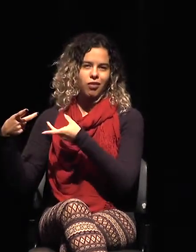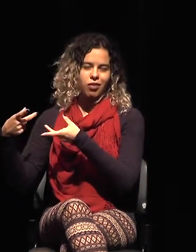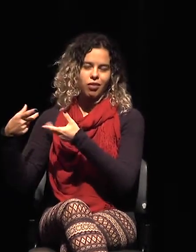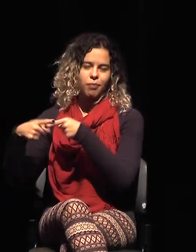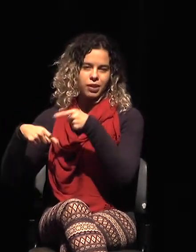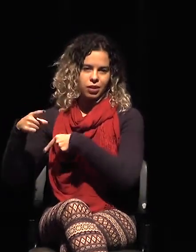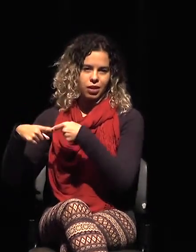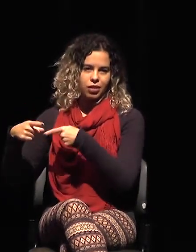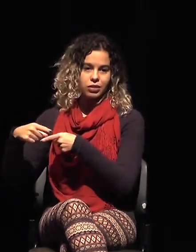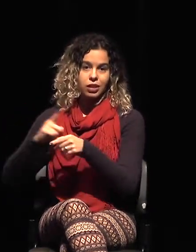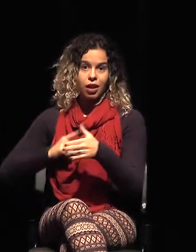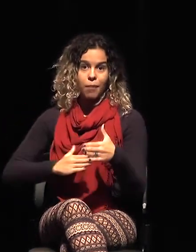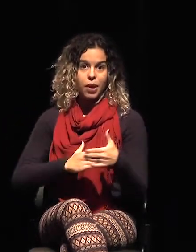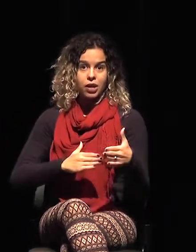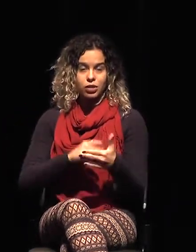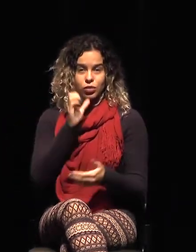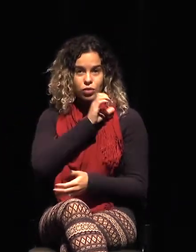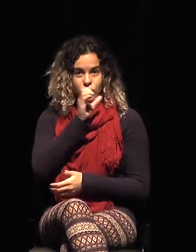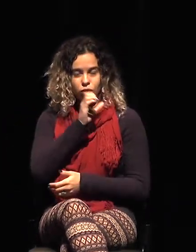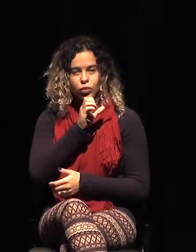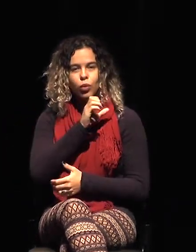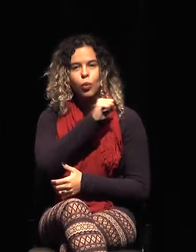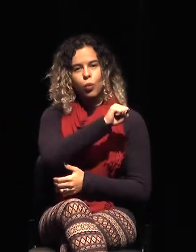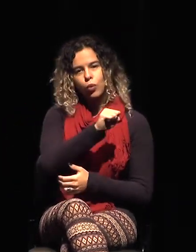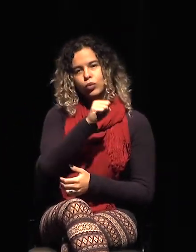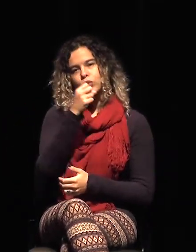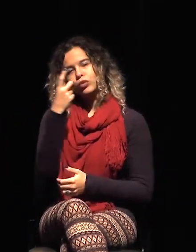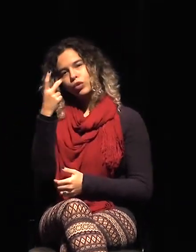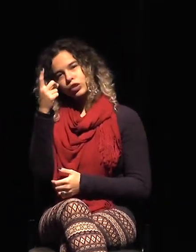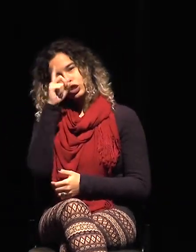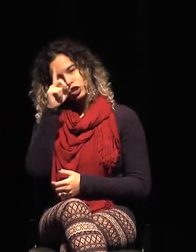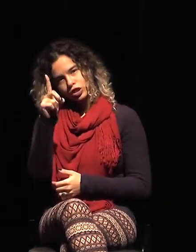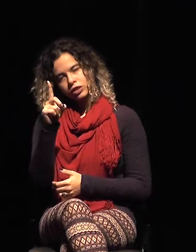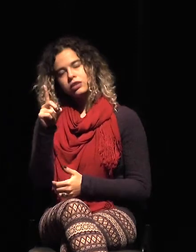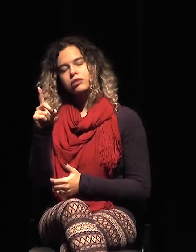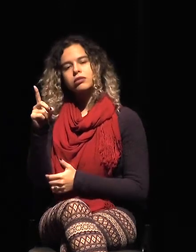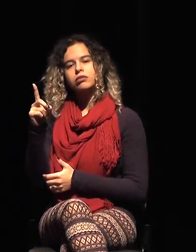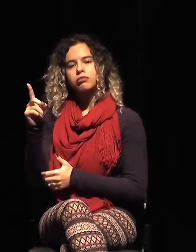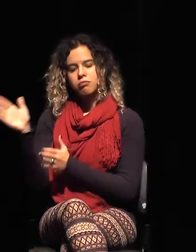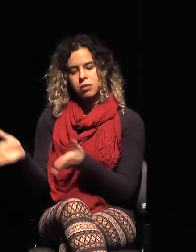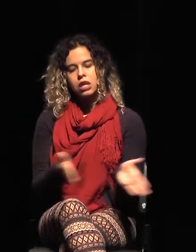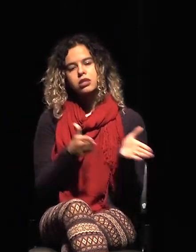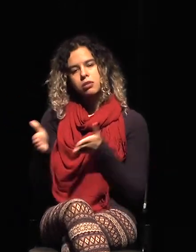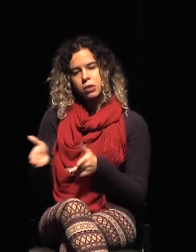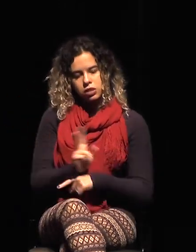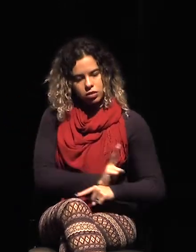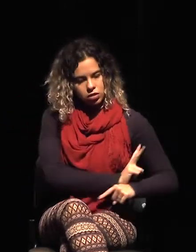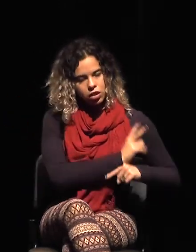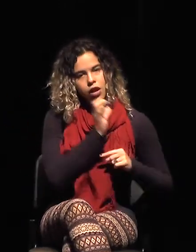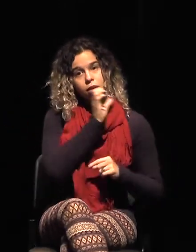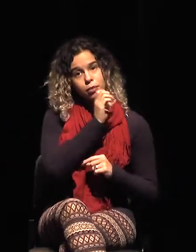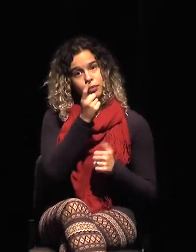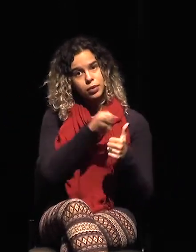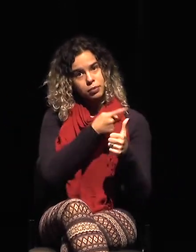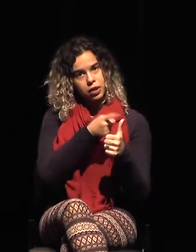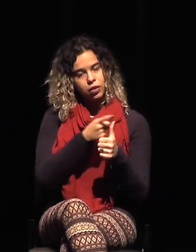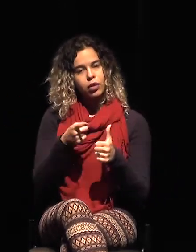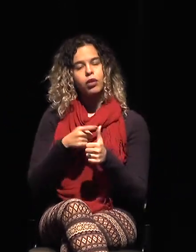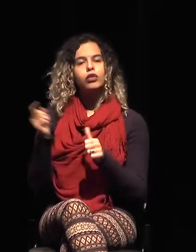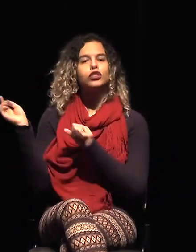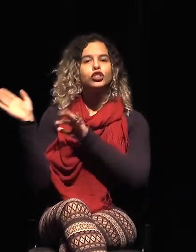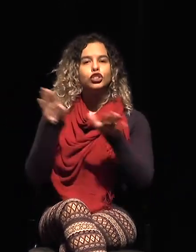12 días laborables. Esas mercancías van a Río de Janeiro. Y aquí hay algo como 3.000.